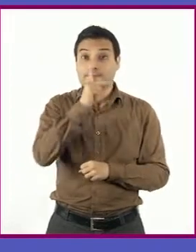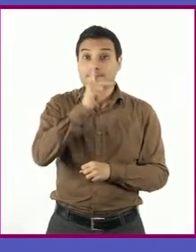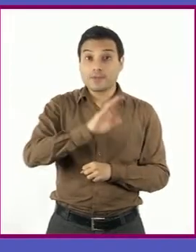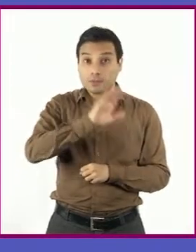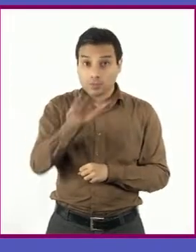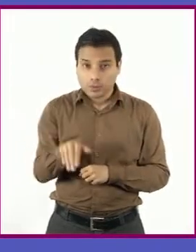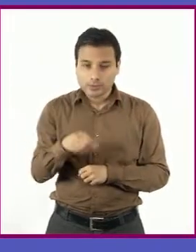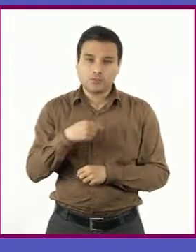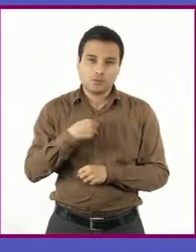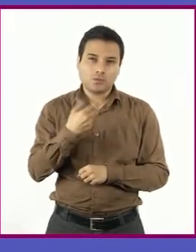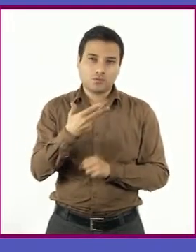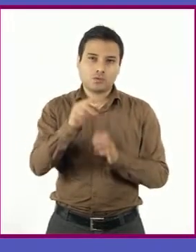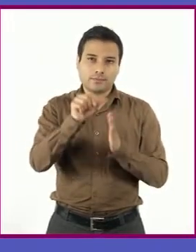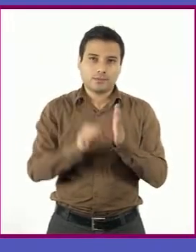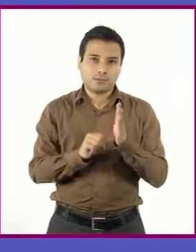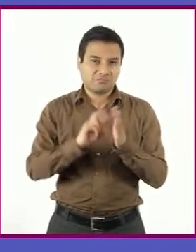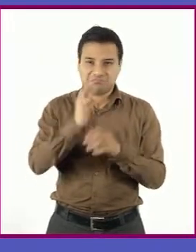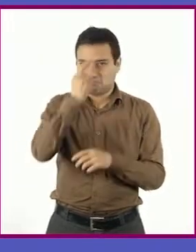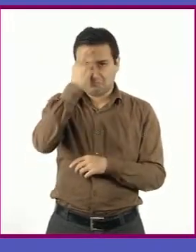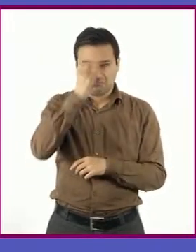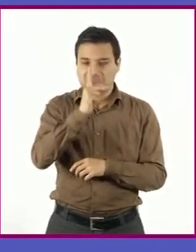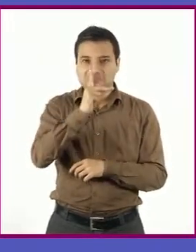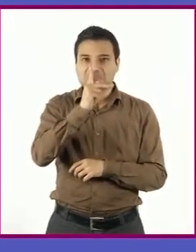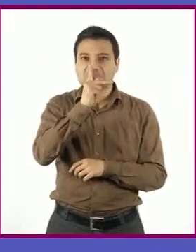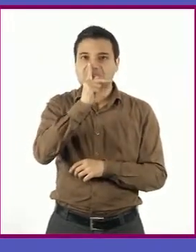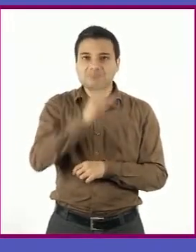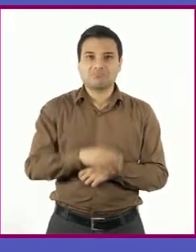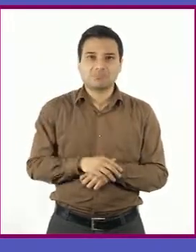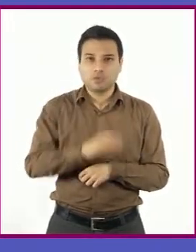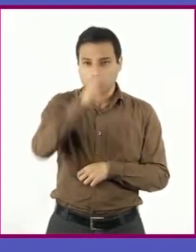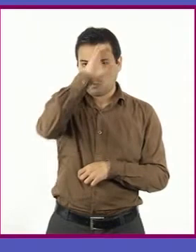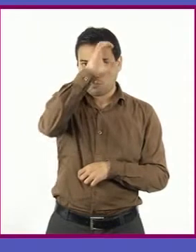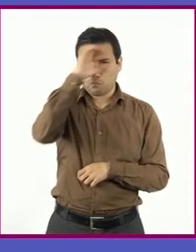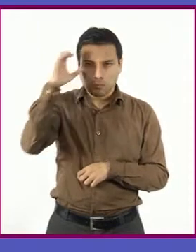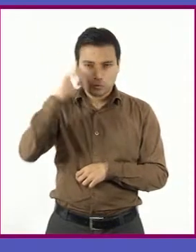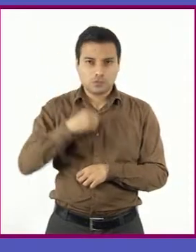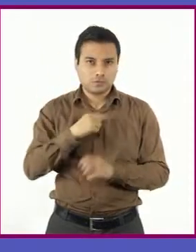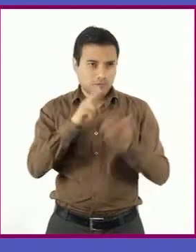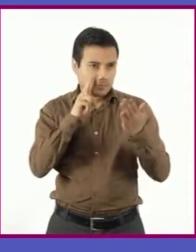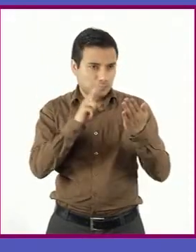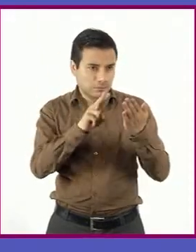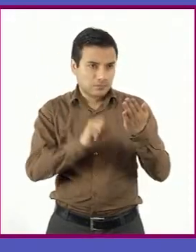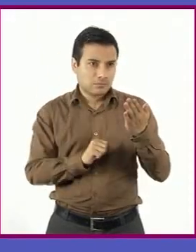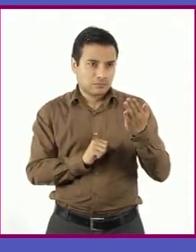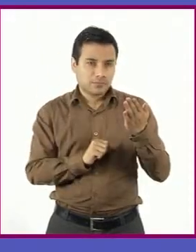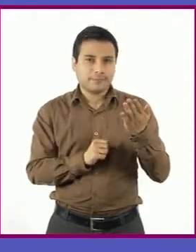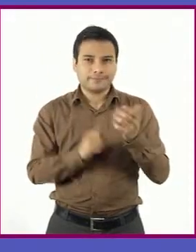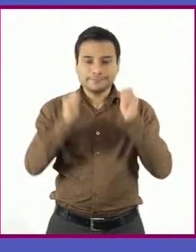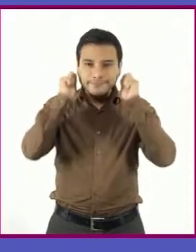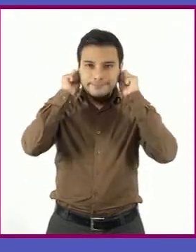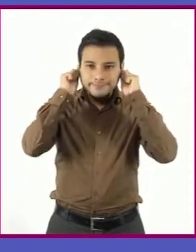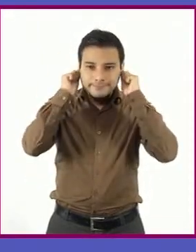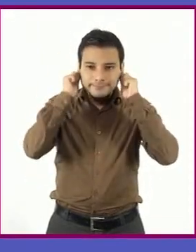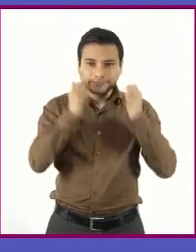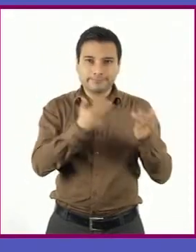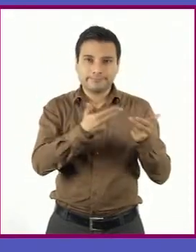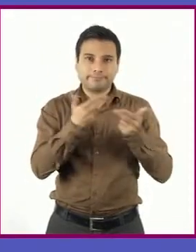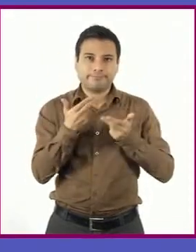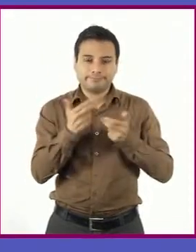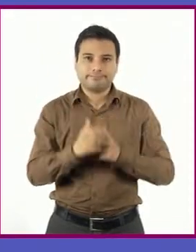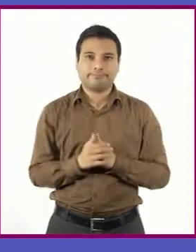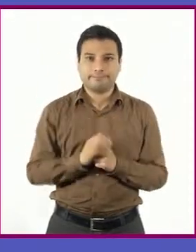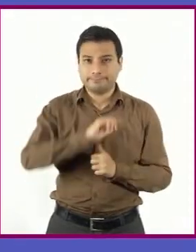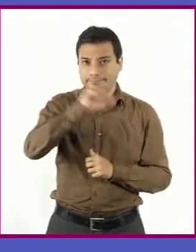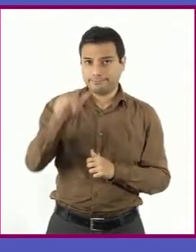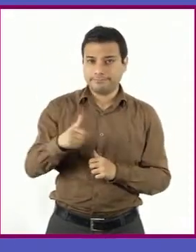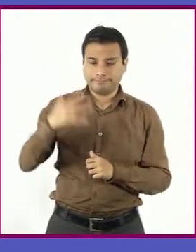ocho meses y no lo recuerdo. Por fotos deduzco que de él heredé las orejas. Ya adulto encontré